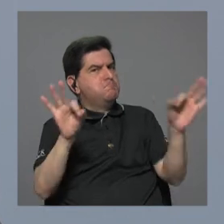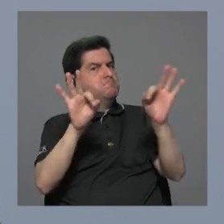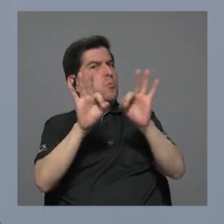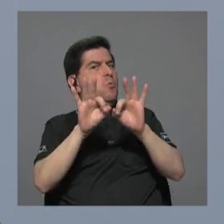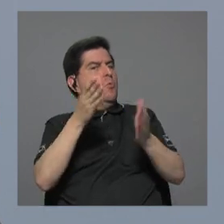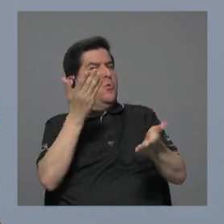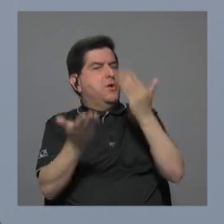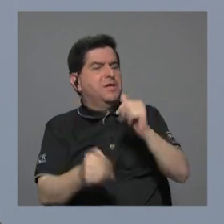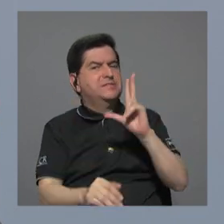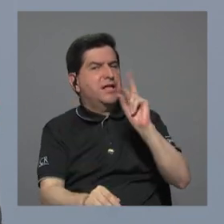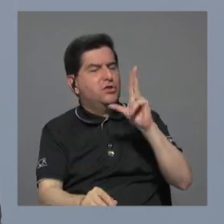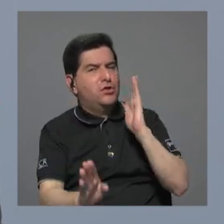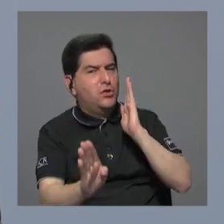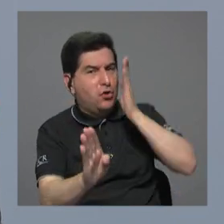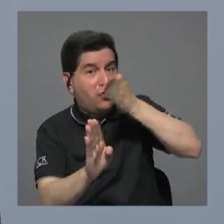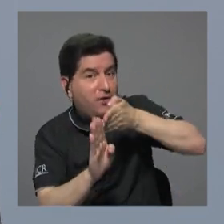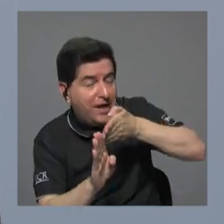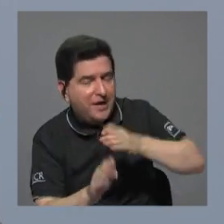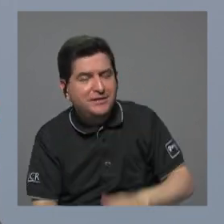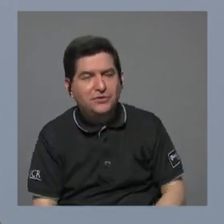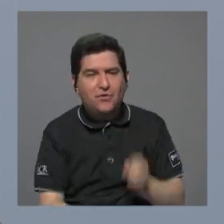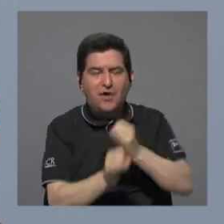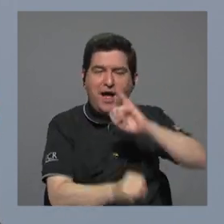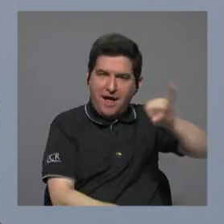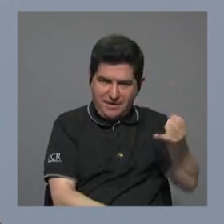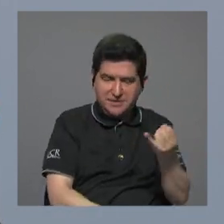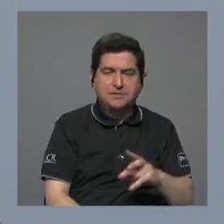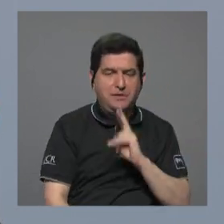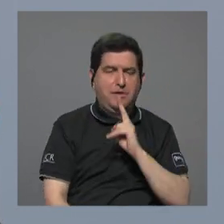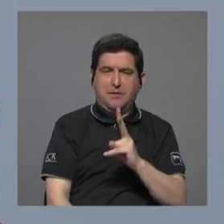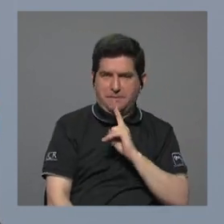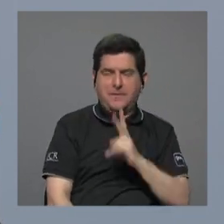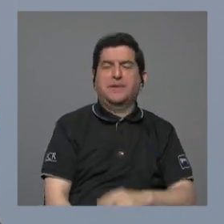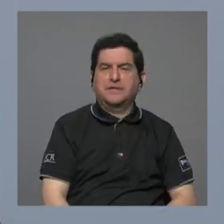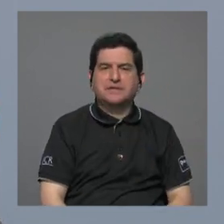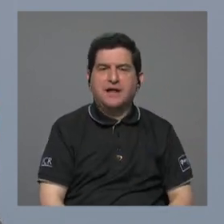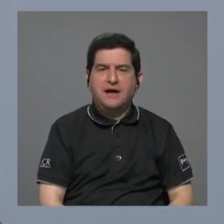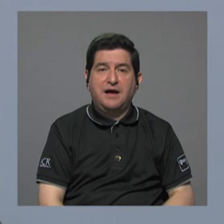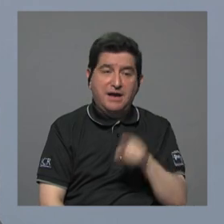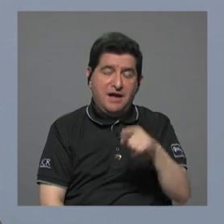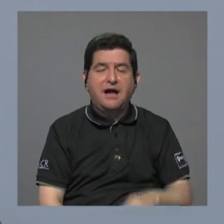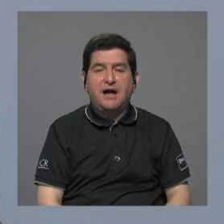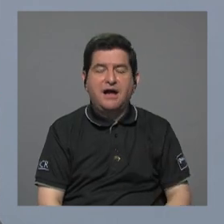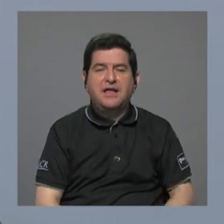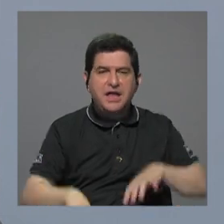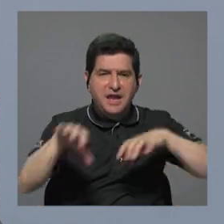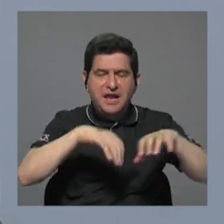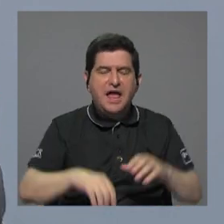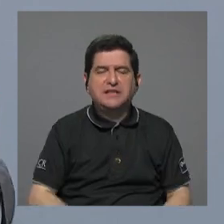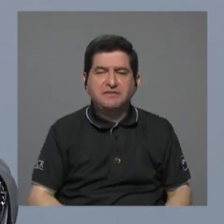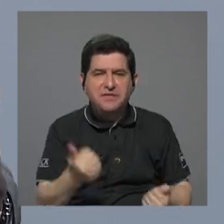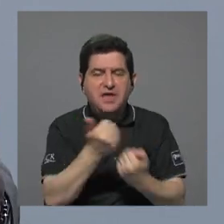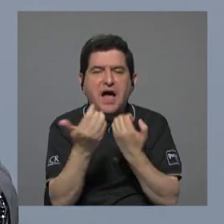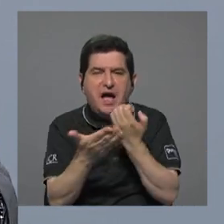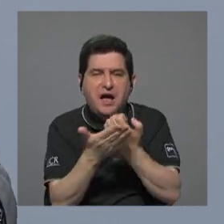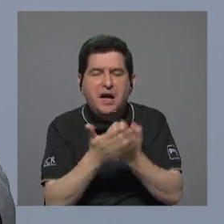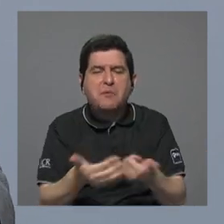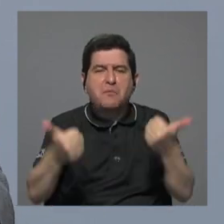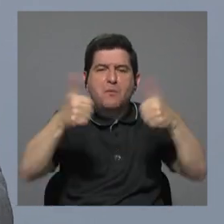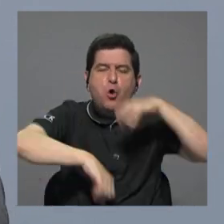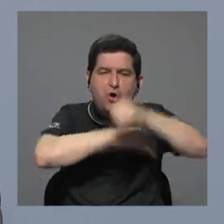tal vez no directamente para Japdeva porque ciertamente se subvenciona la actividad por convenios